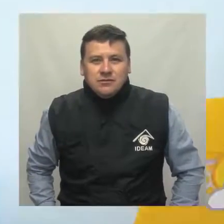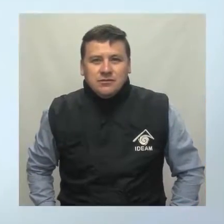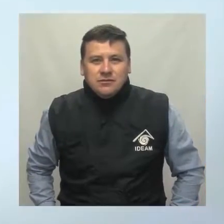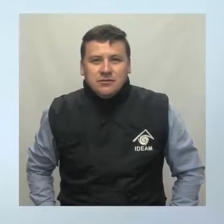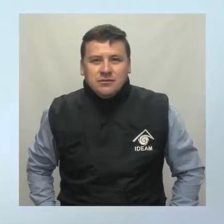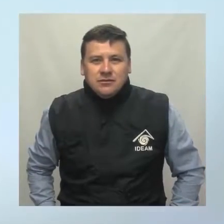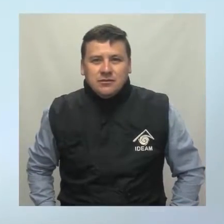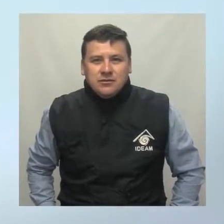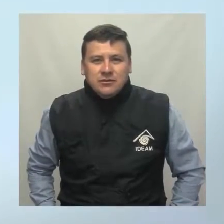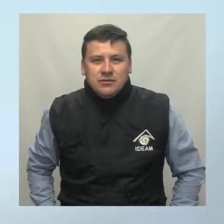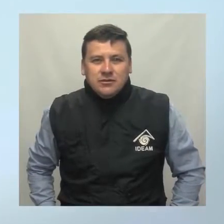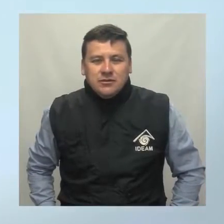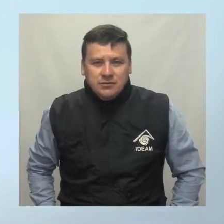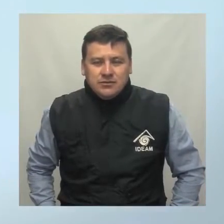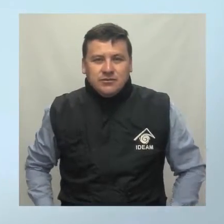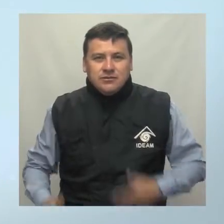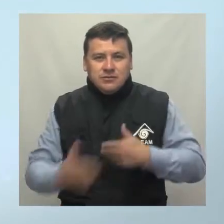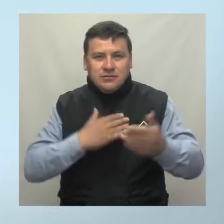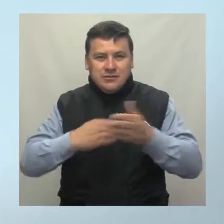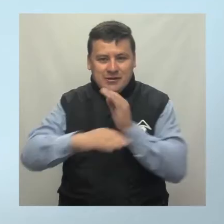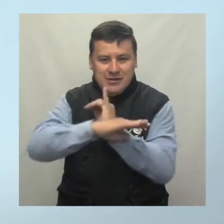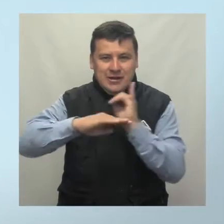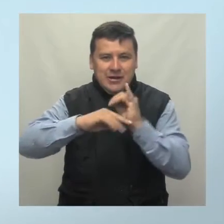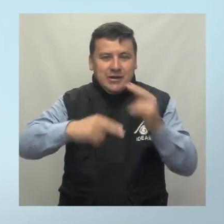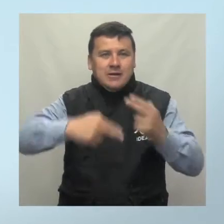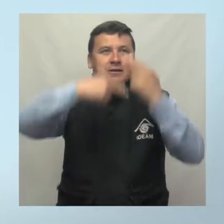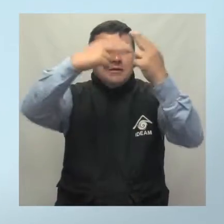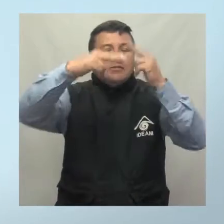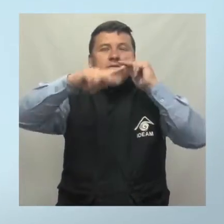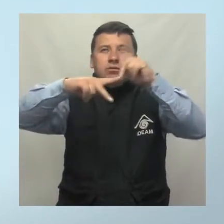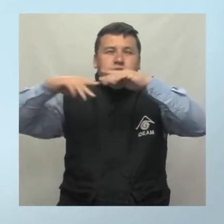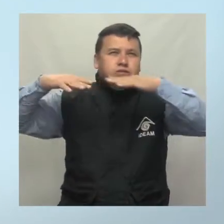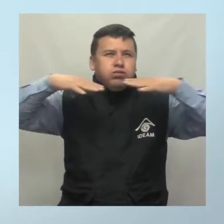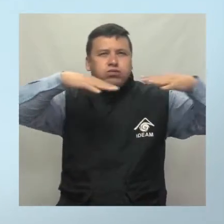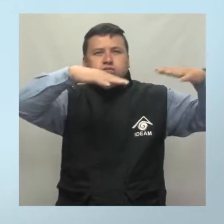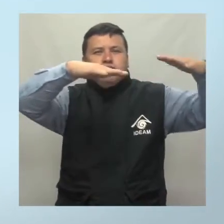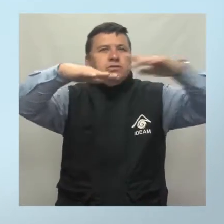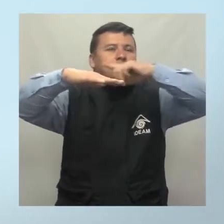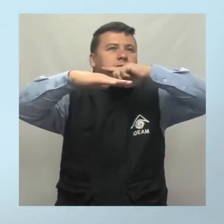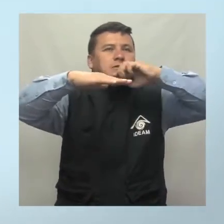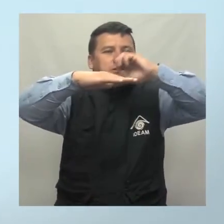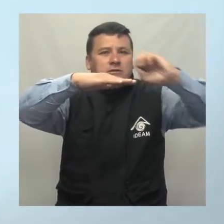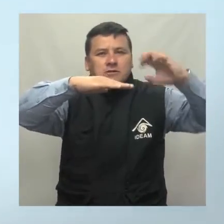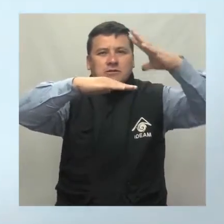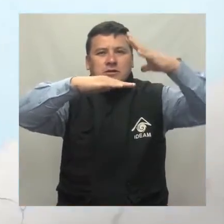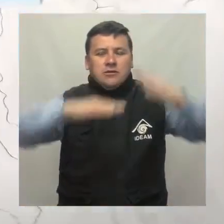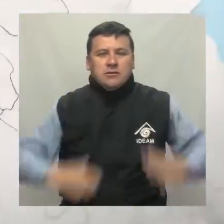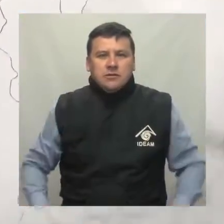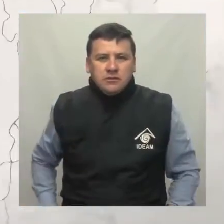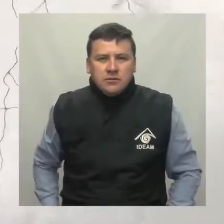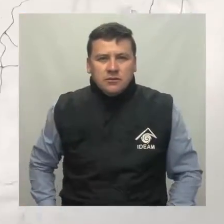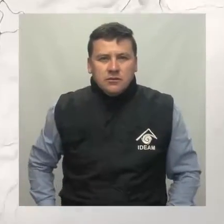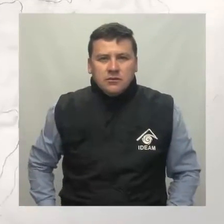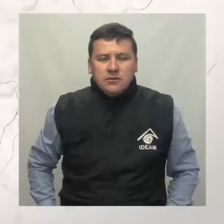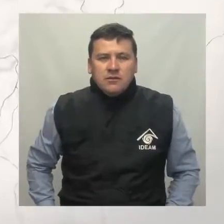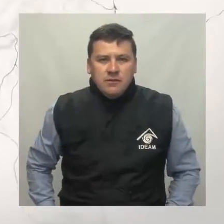Música Nuestras islas se verán parcialmente cubiertas con predominio de tiempo seco